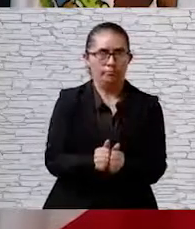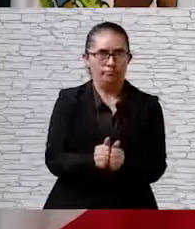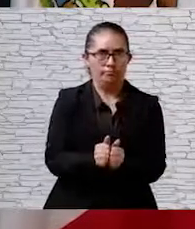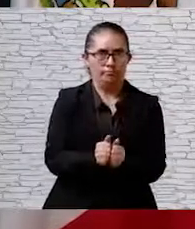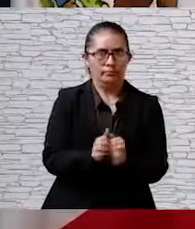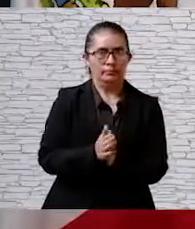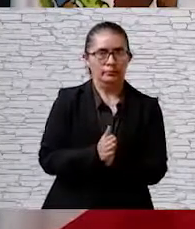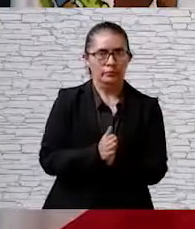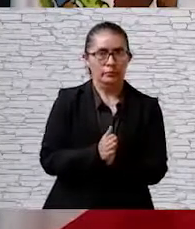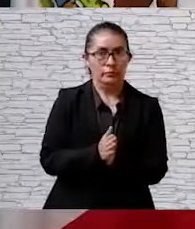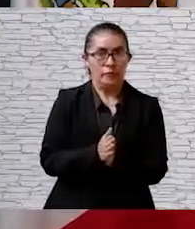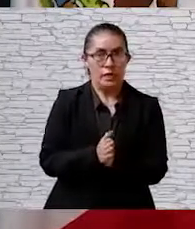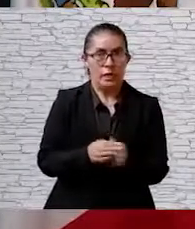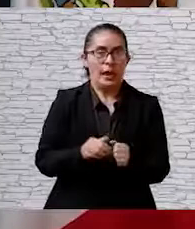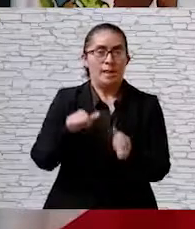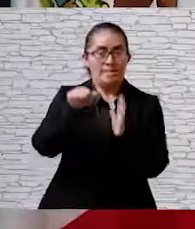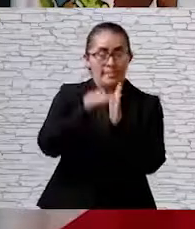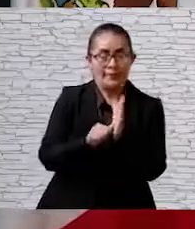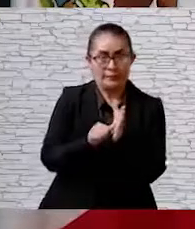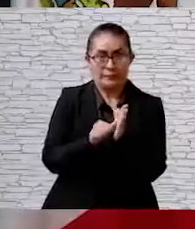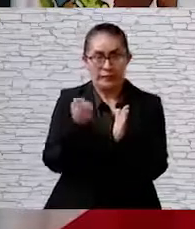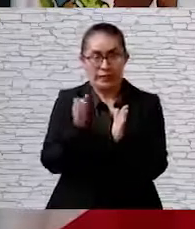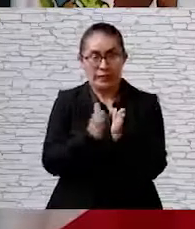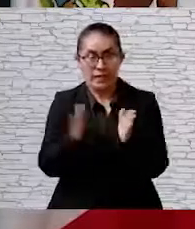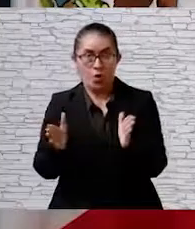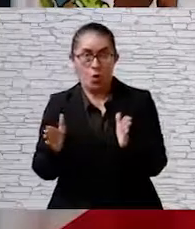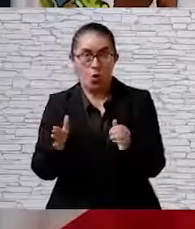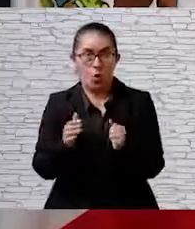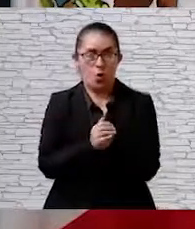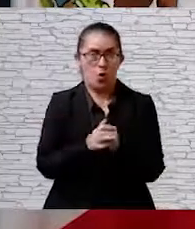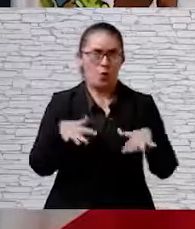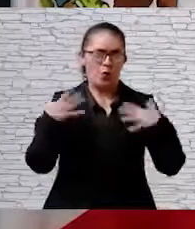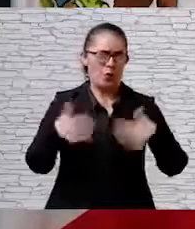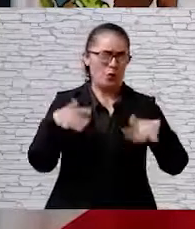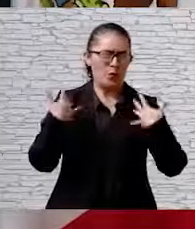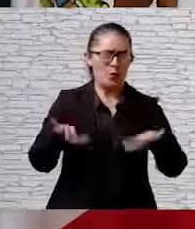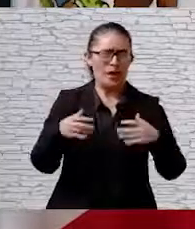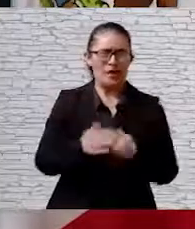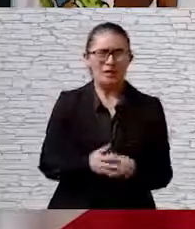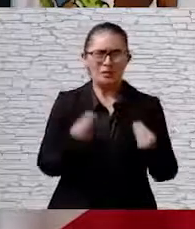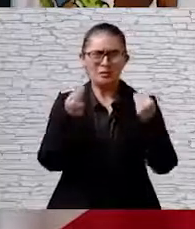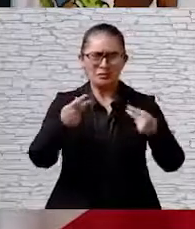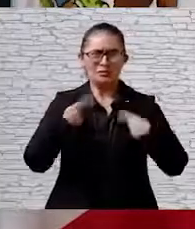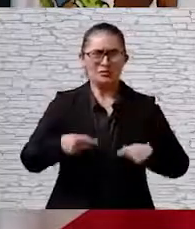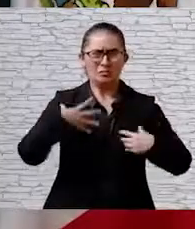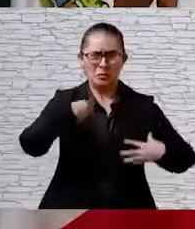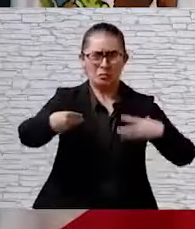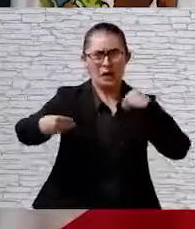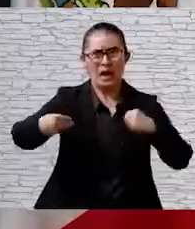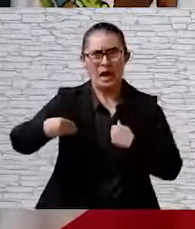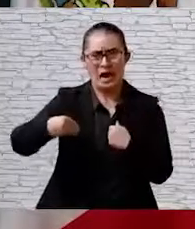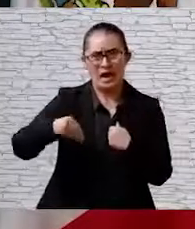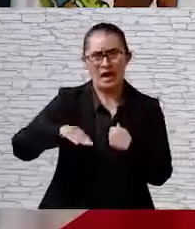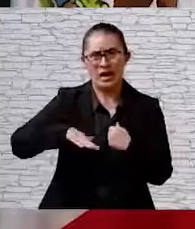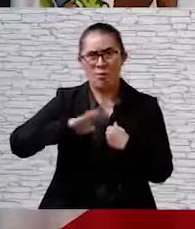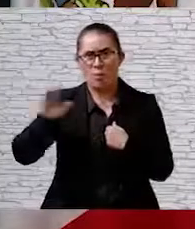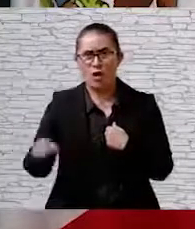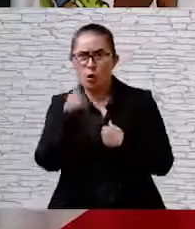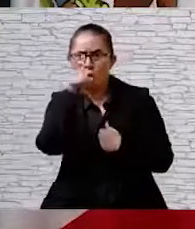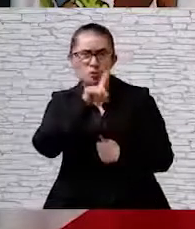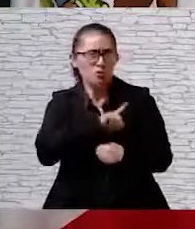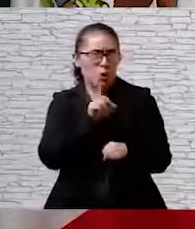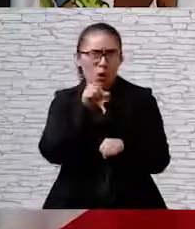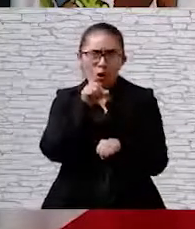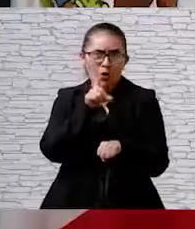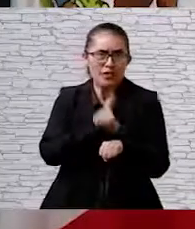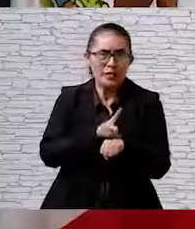confinó a la cuarentena. En el mes de enero, hemos alcanzado el récord histórico de contagios y defunciones en un